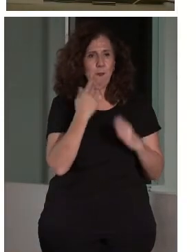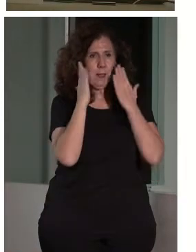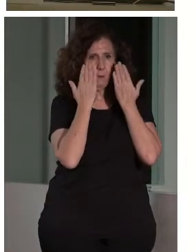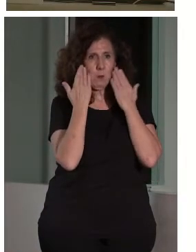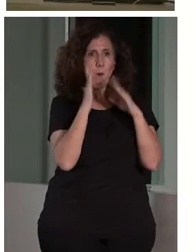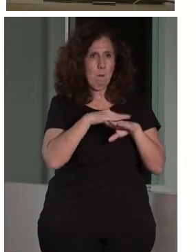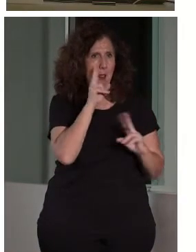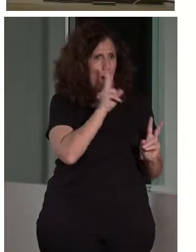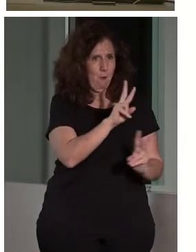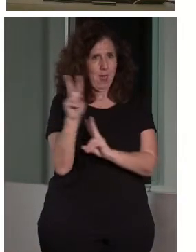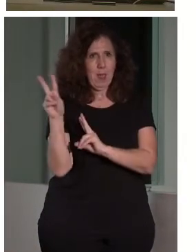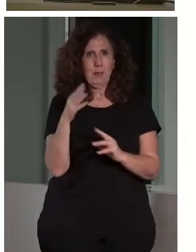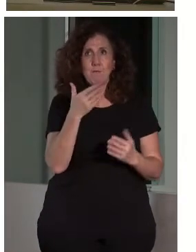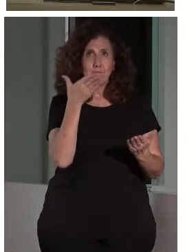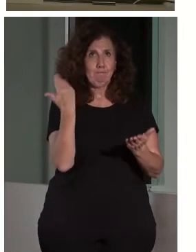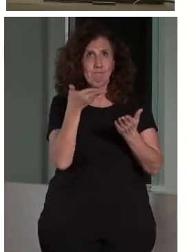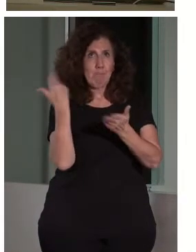Bien, quito cosas.